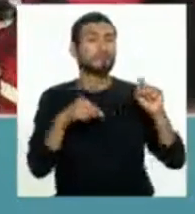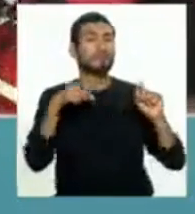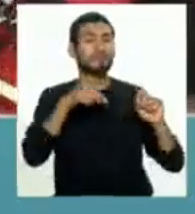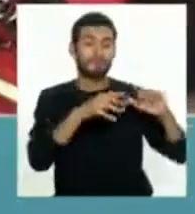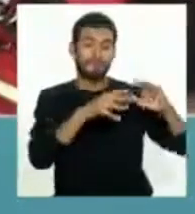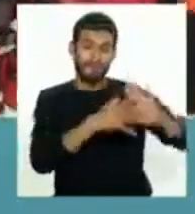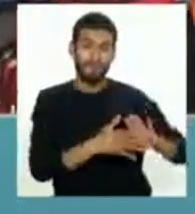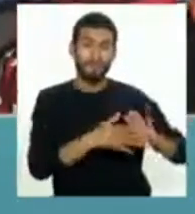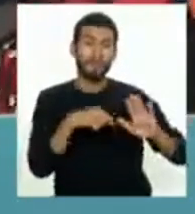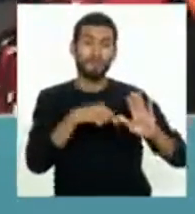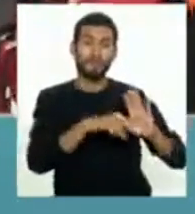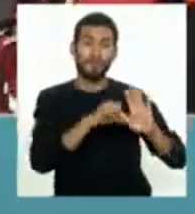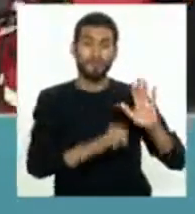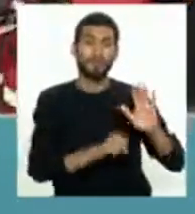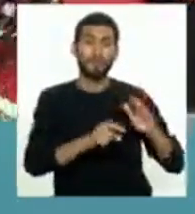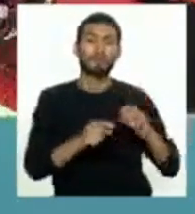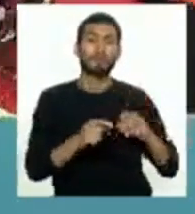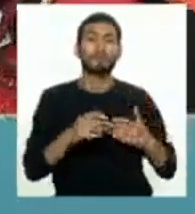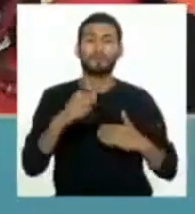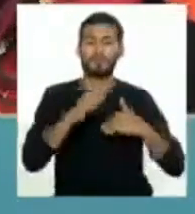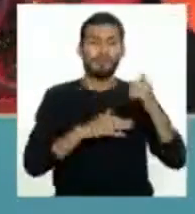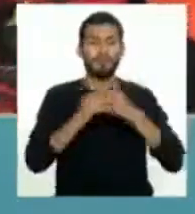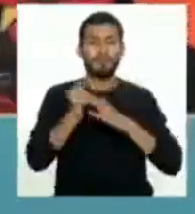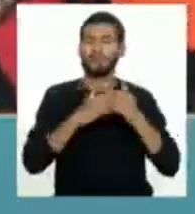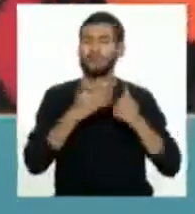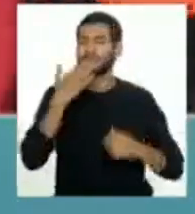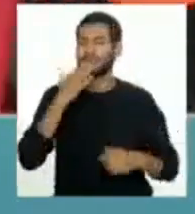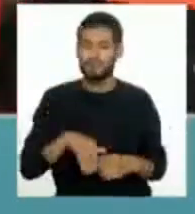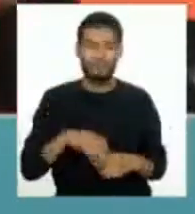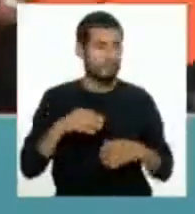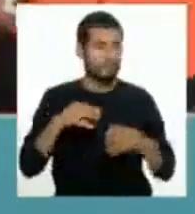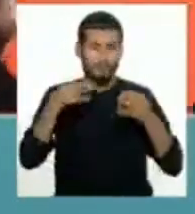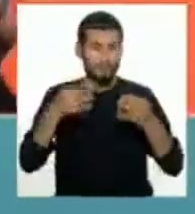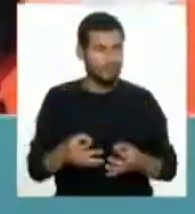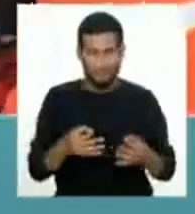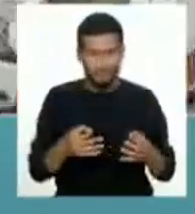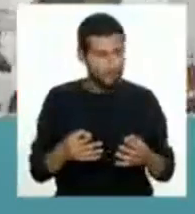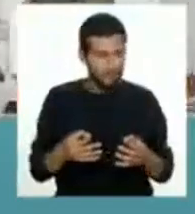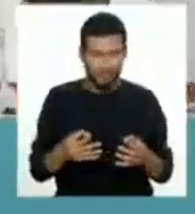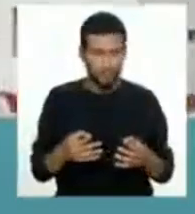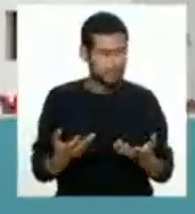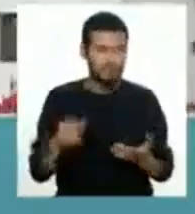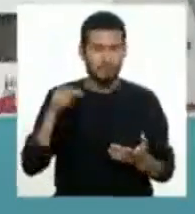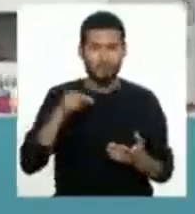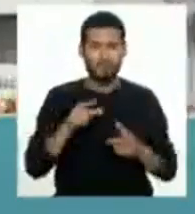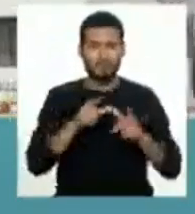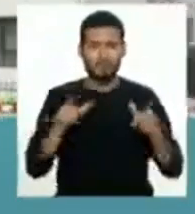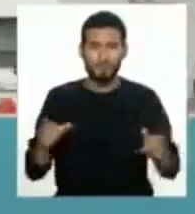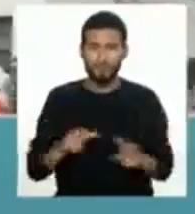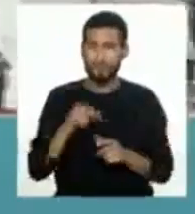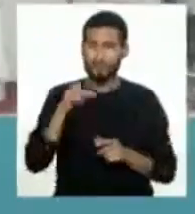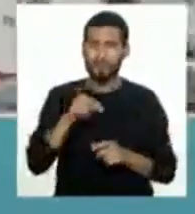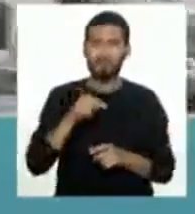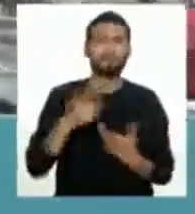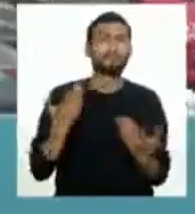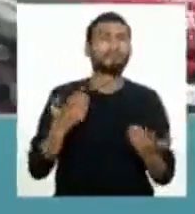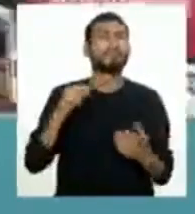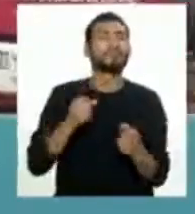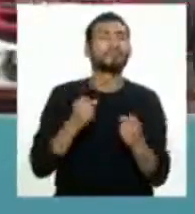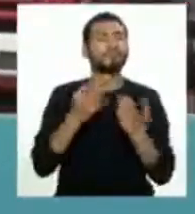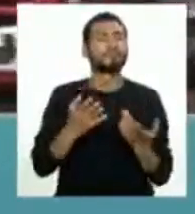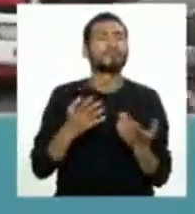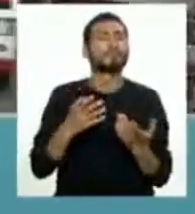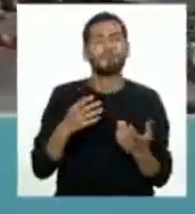la construcción informal, que también se ha generado en esa zona, también genera